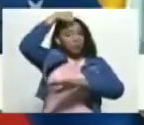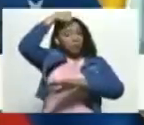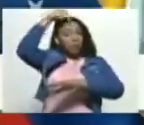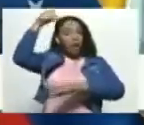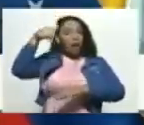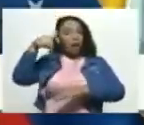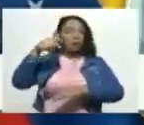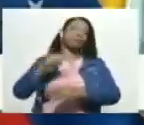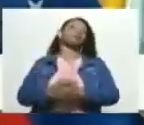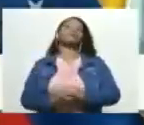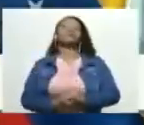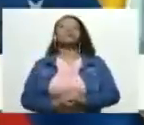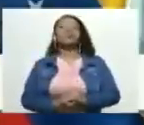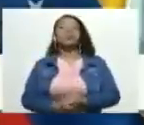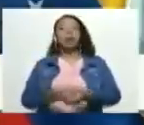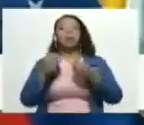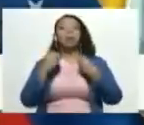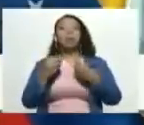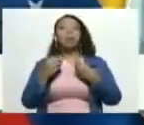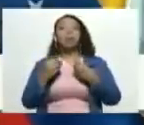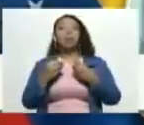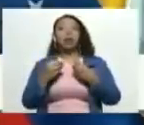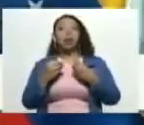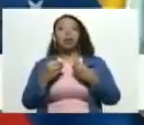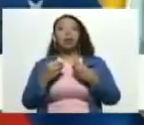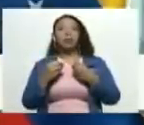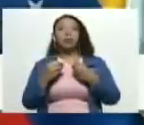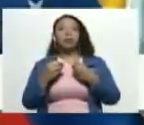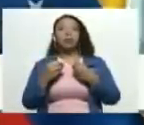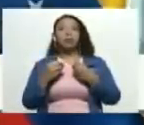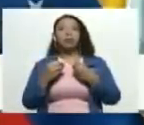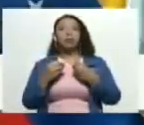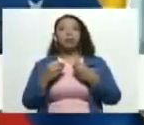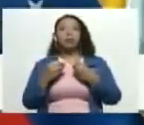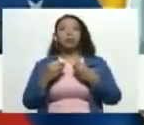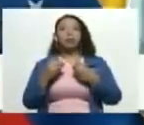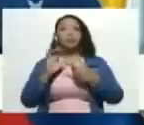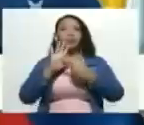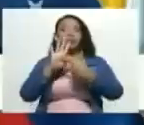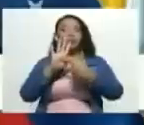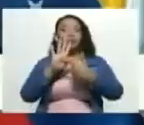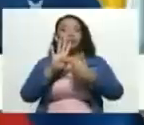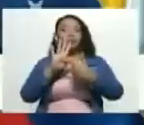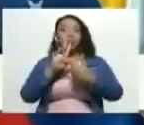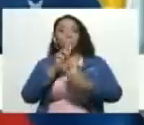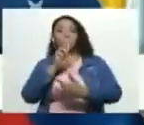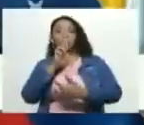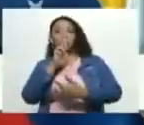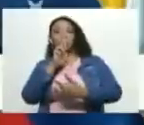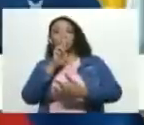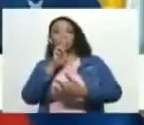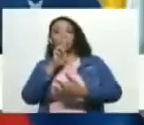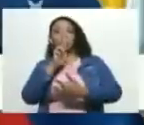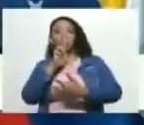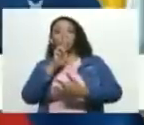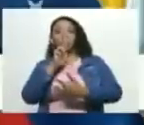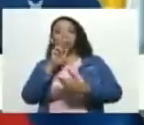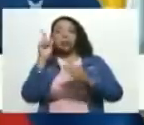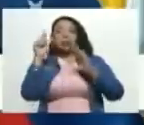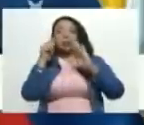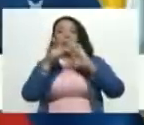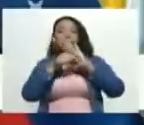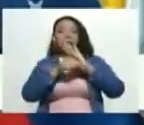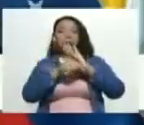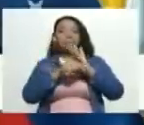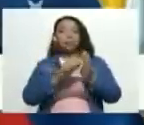para, siendo investido de una fantasmagórica y presunta autoridad,